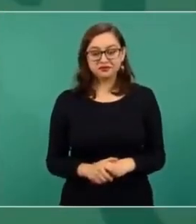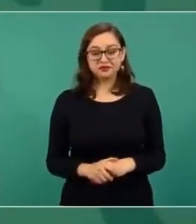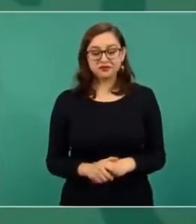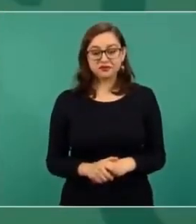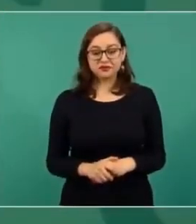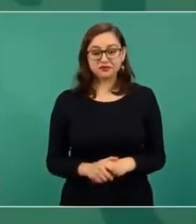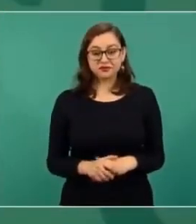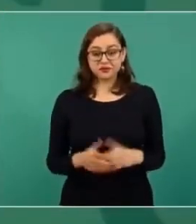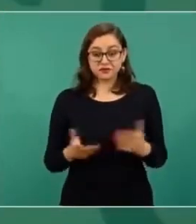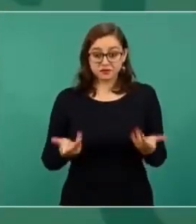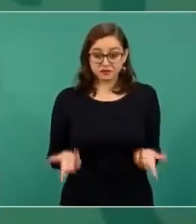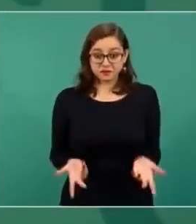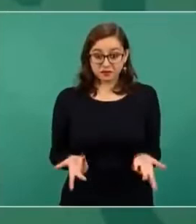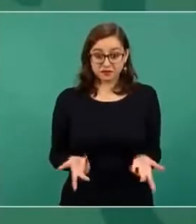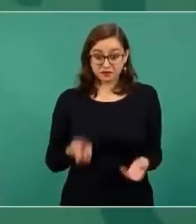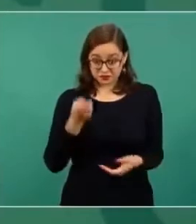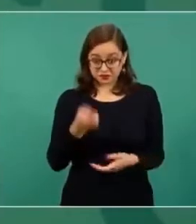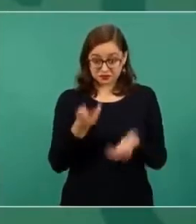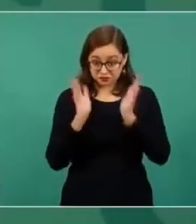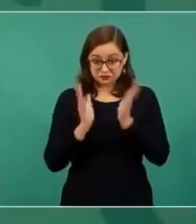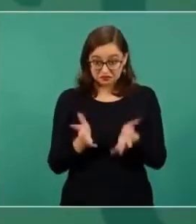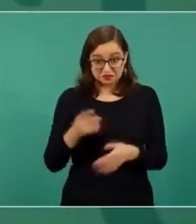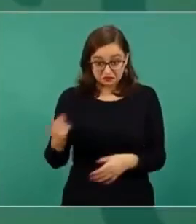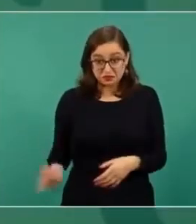¿Y nos vamos a acostumbrar a eso?